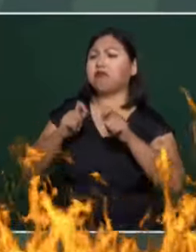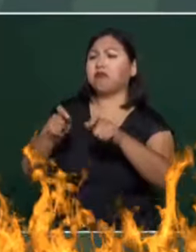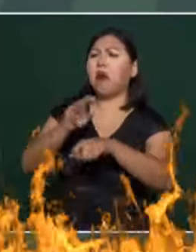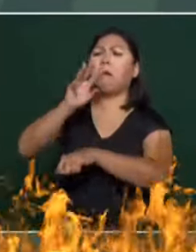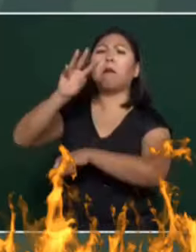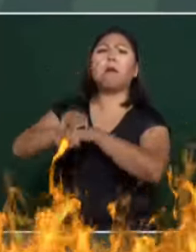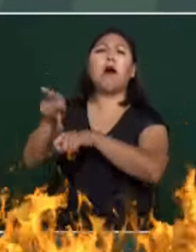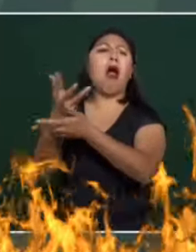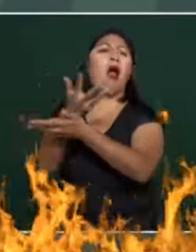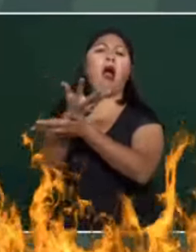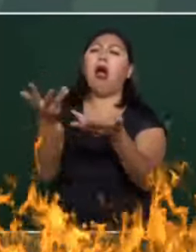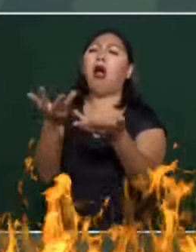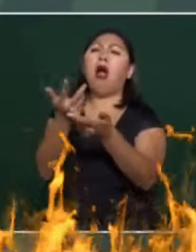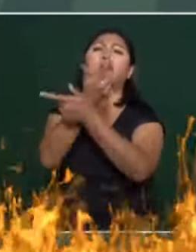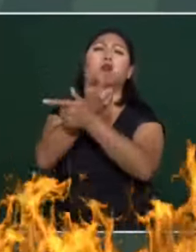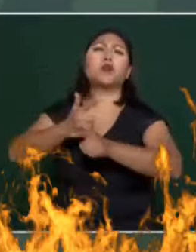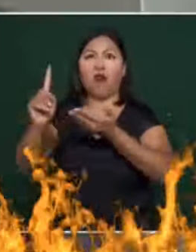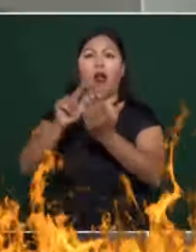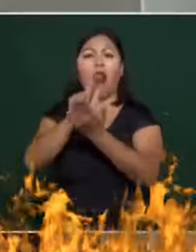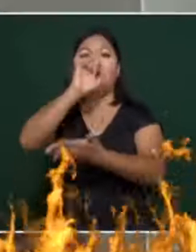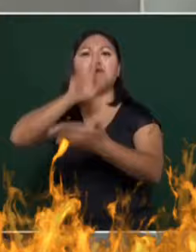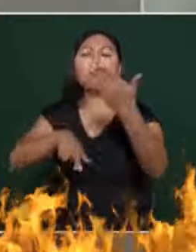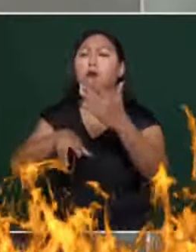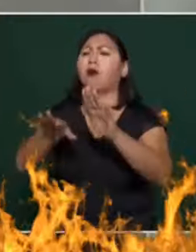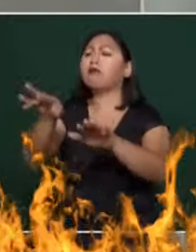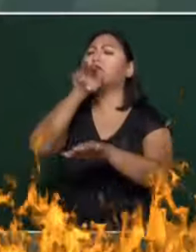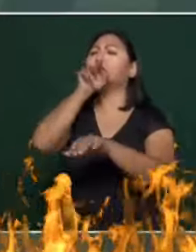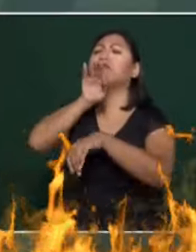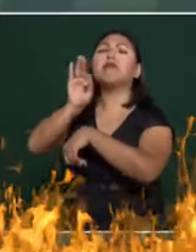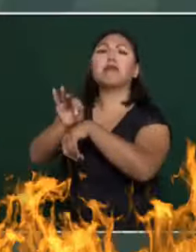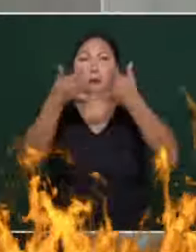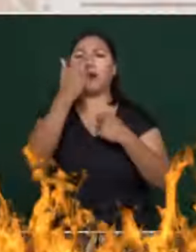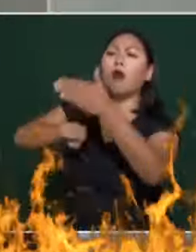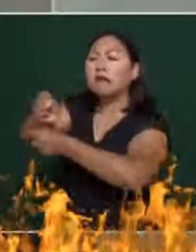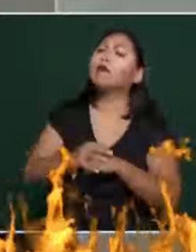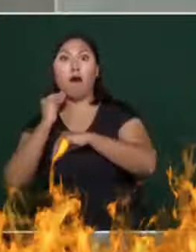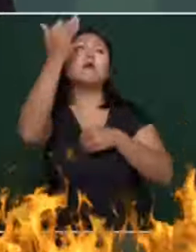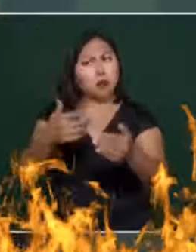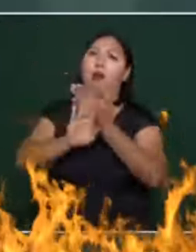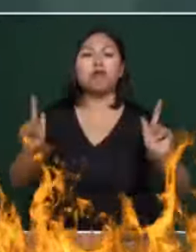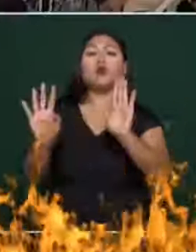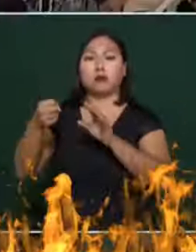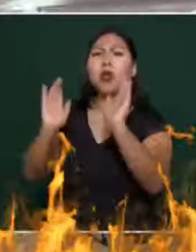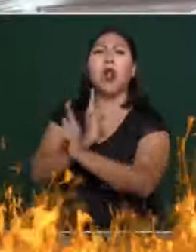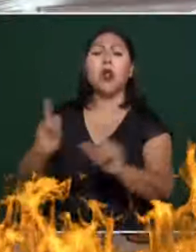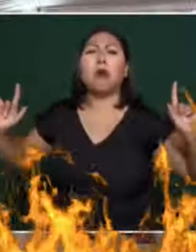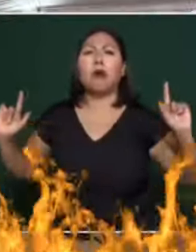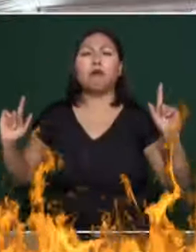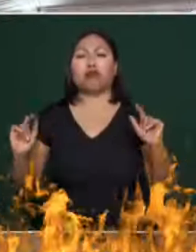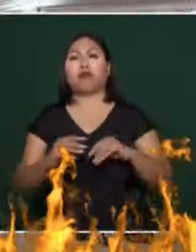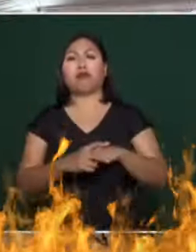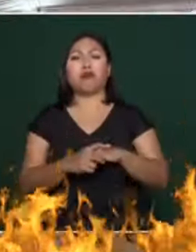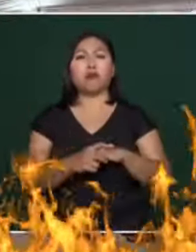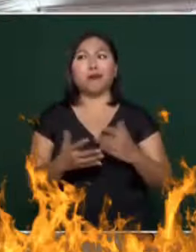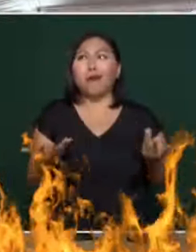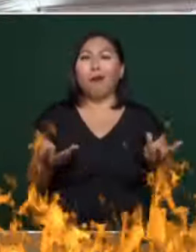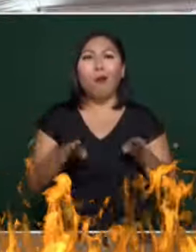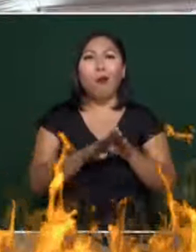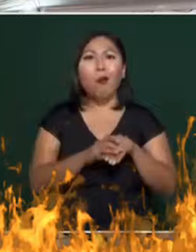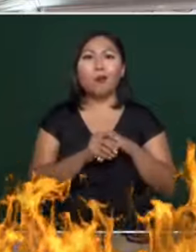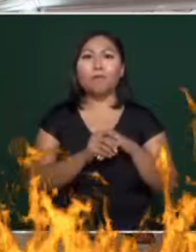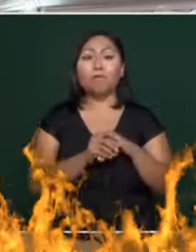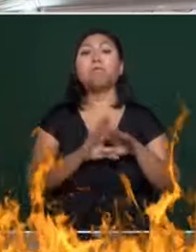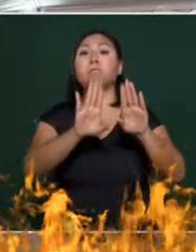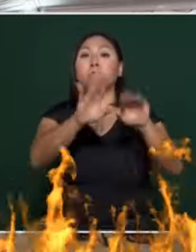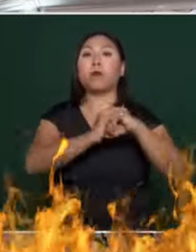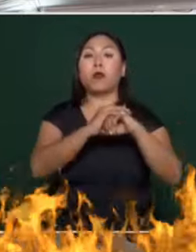cuando se trata de criminales con argucias, legaloides unos momentos después y el caso de este ministro, para